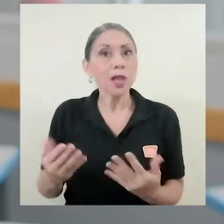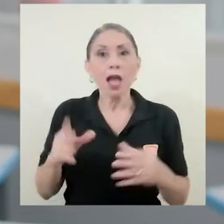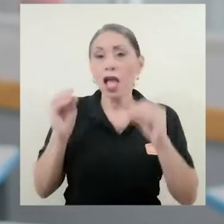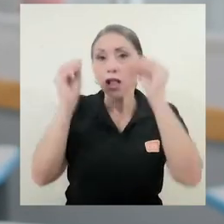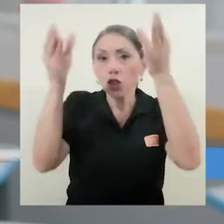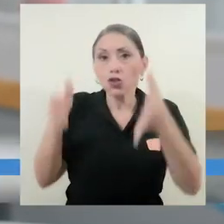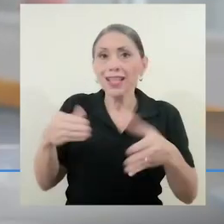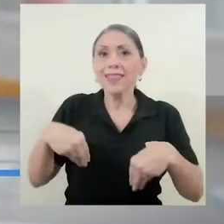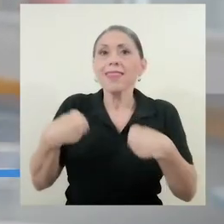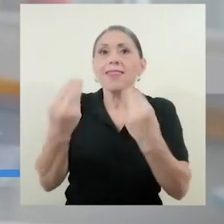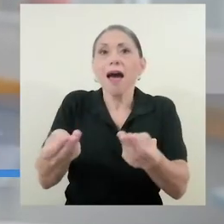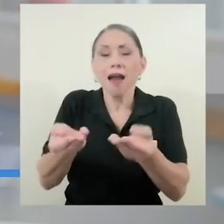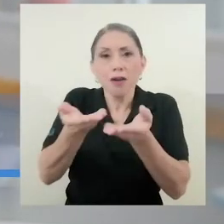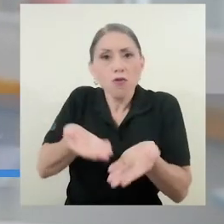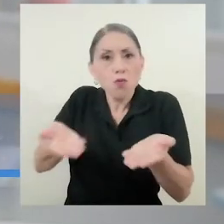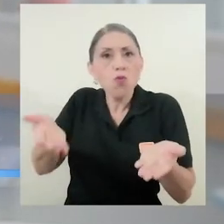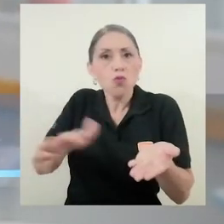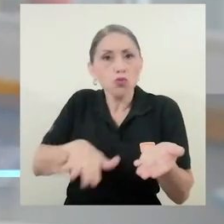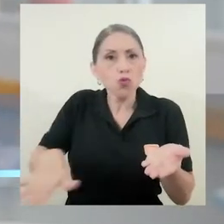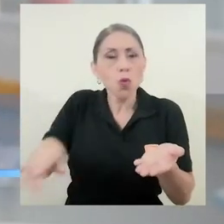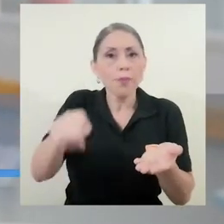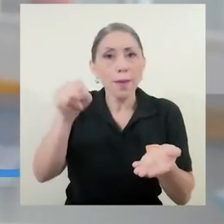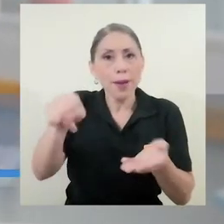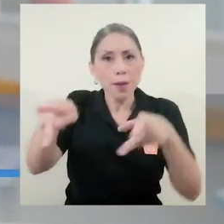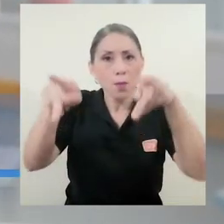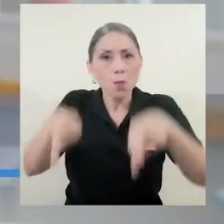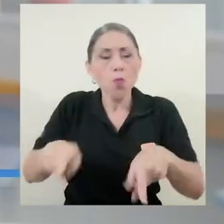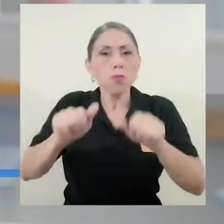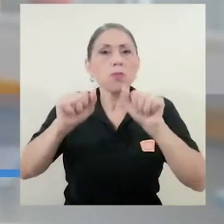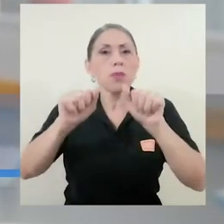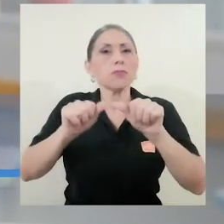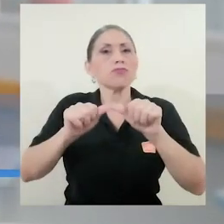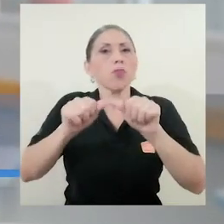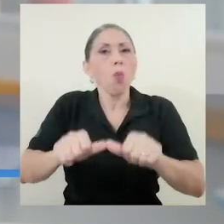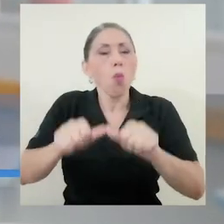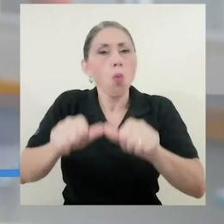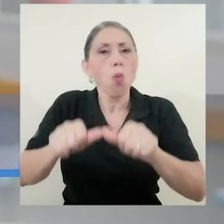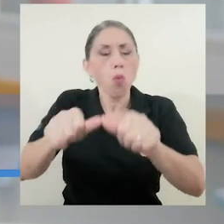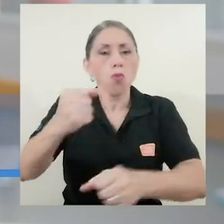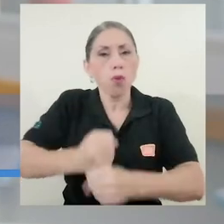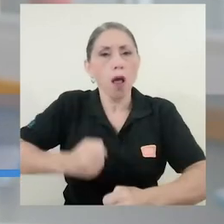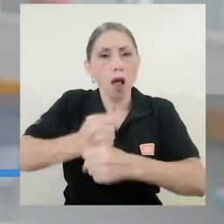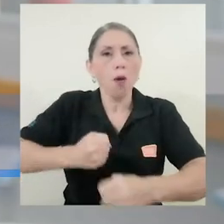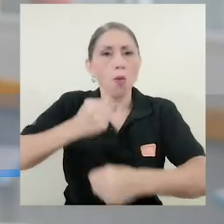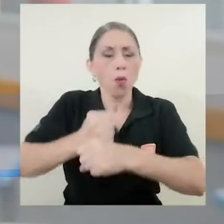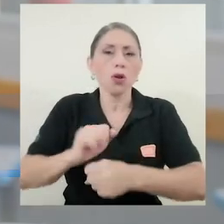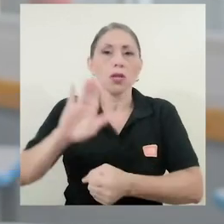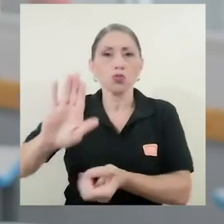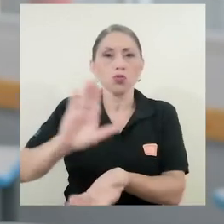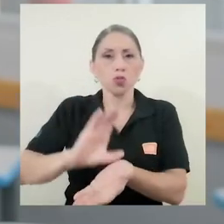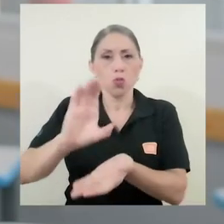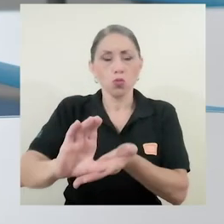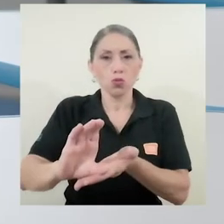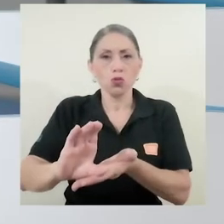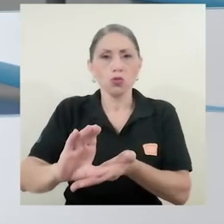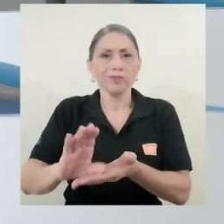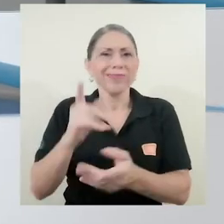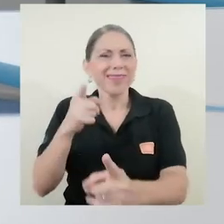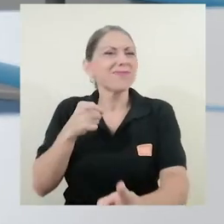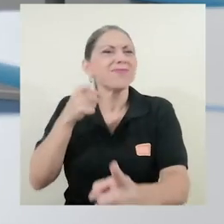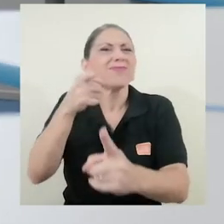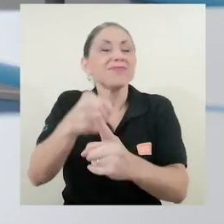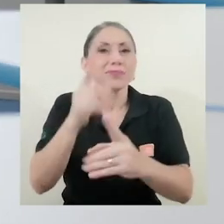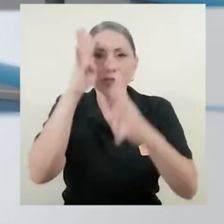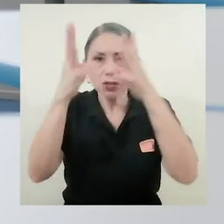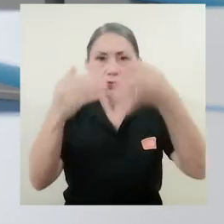darle al docente un recurso más para que puedan continuar con esta labor que realizan en sus cursos, que es